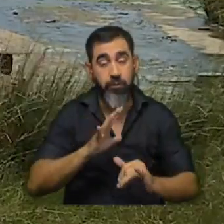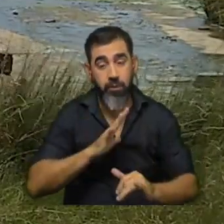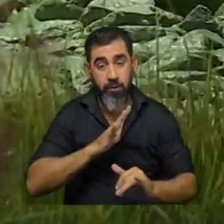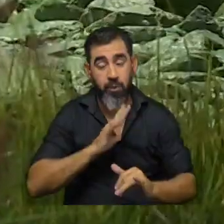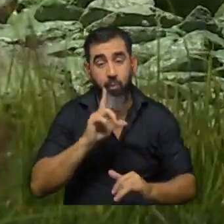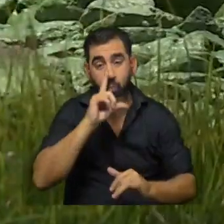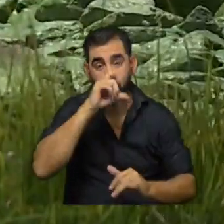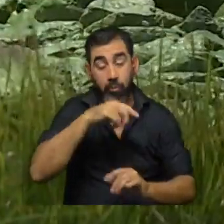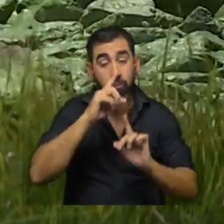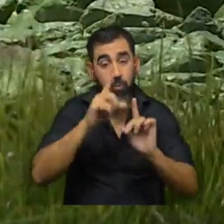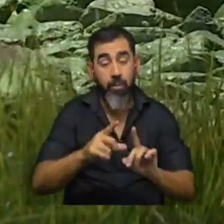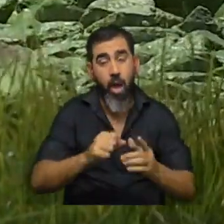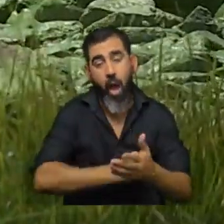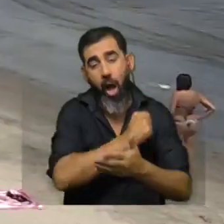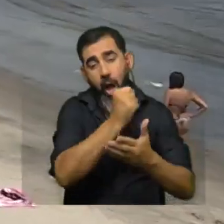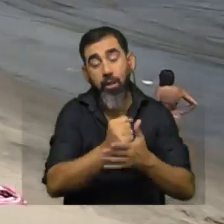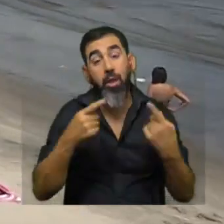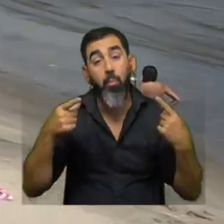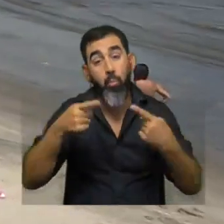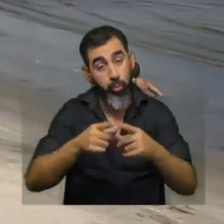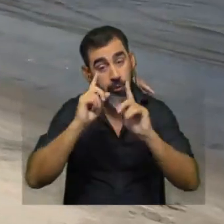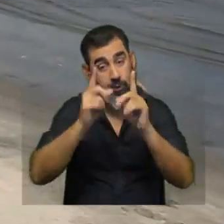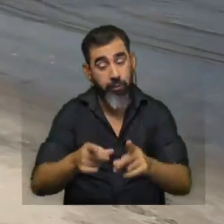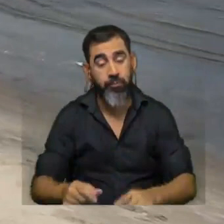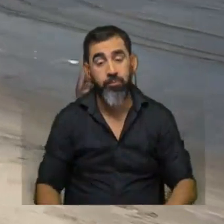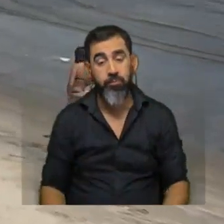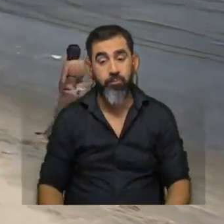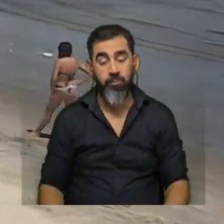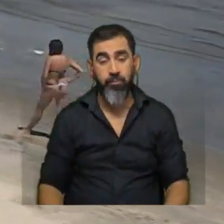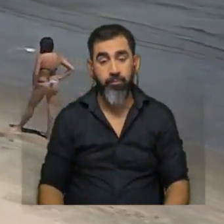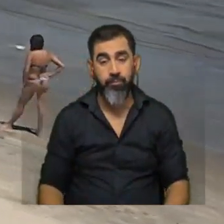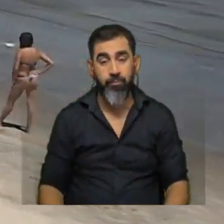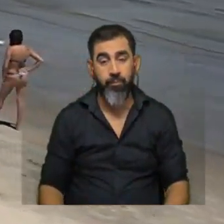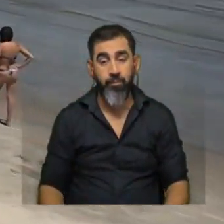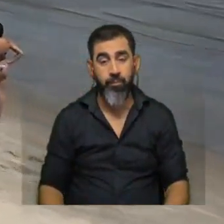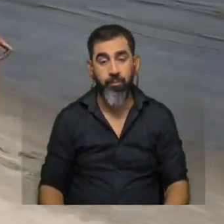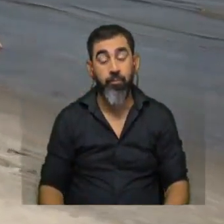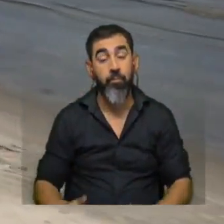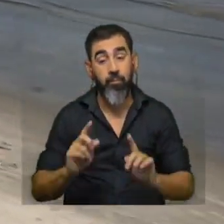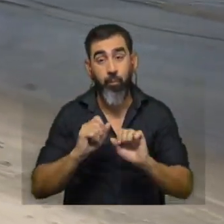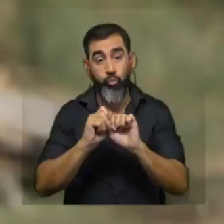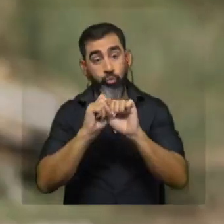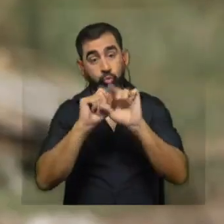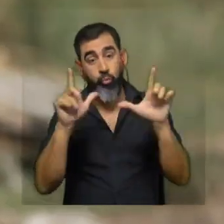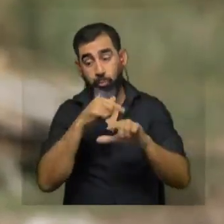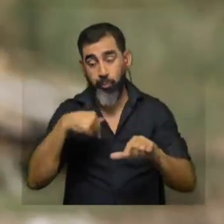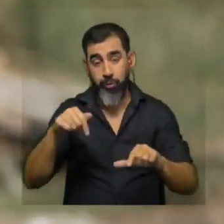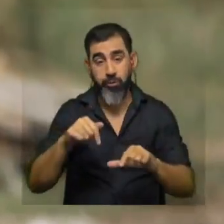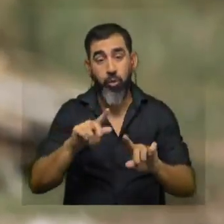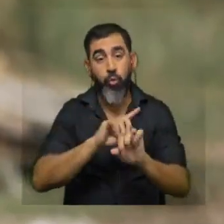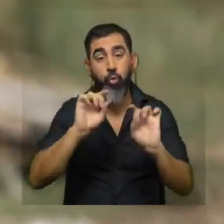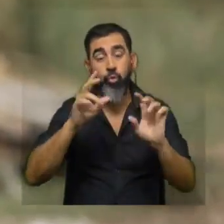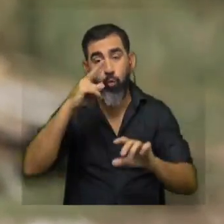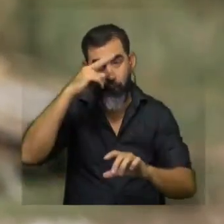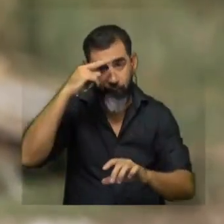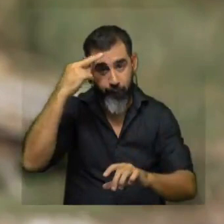Llegan a Montevideo, incluso llegaron hasta Punta del Este. Entonces, bueno, también para nuestra sorpresa, nos encontramos que no solamente están en